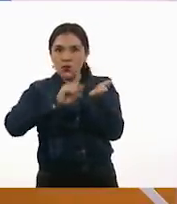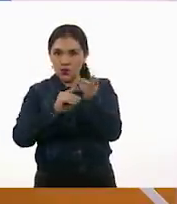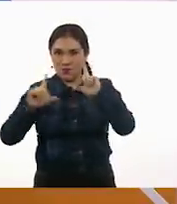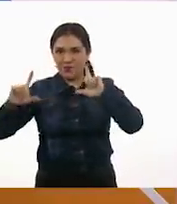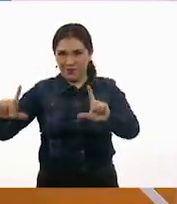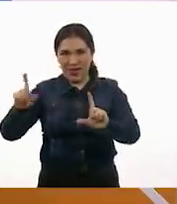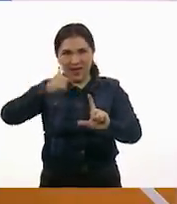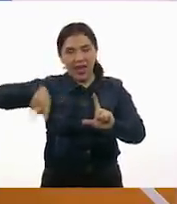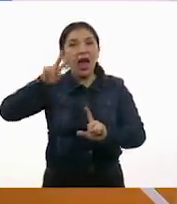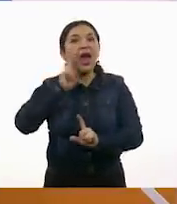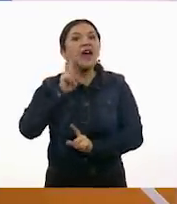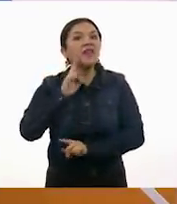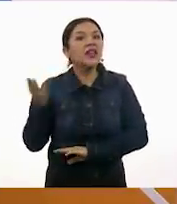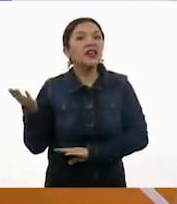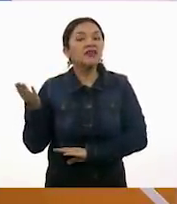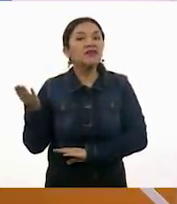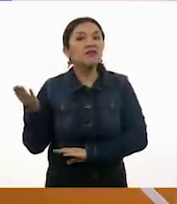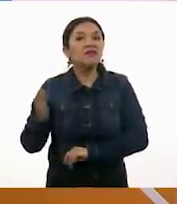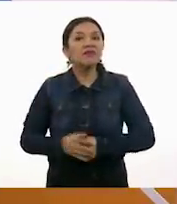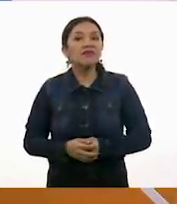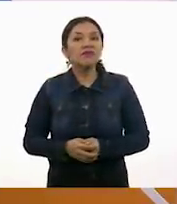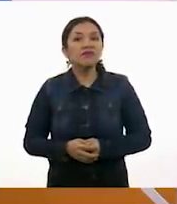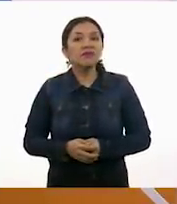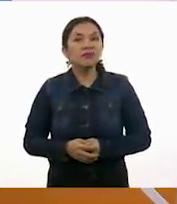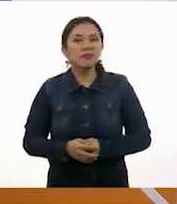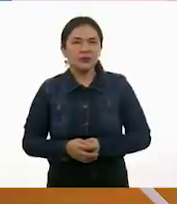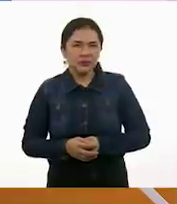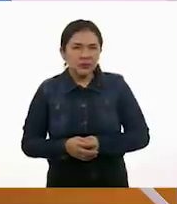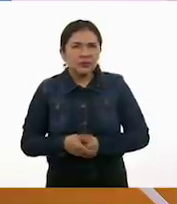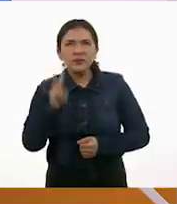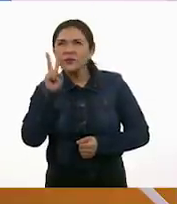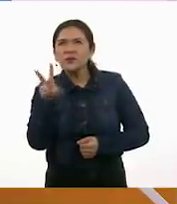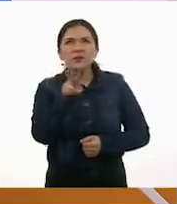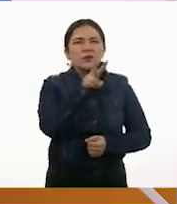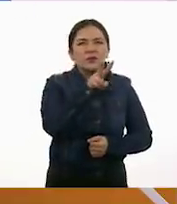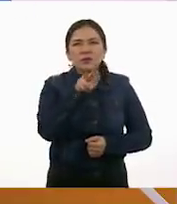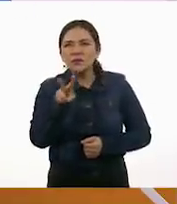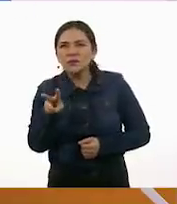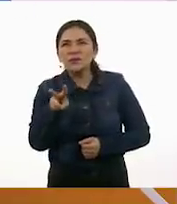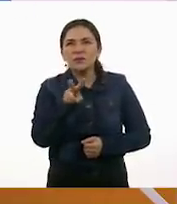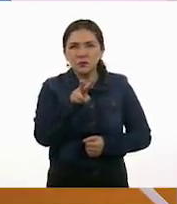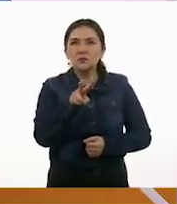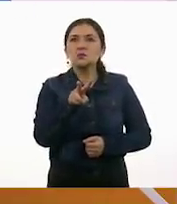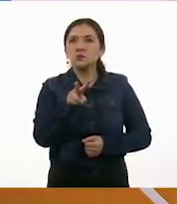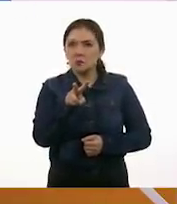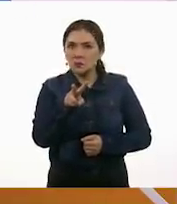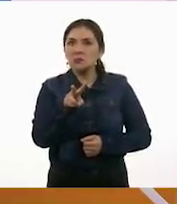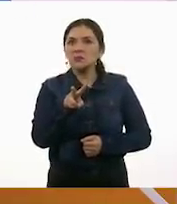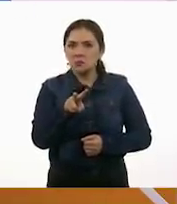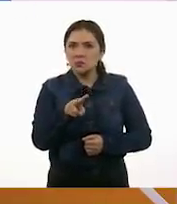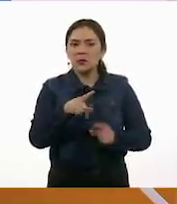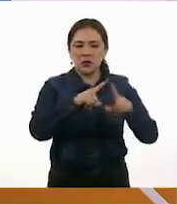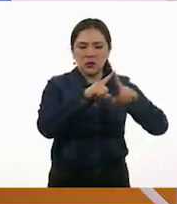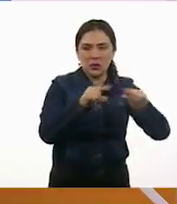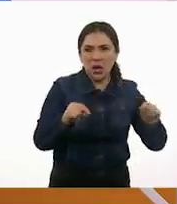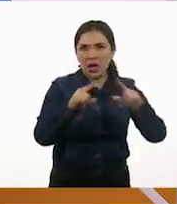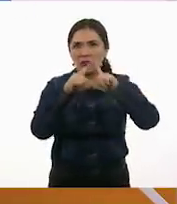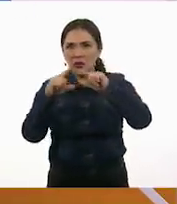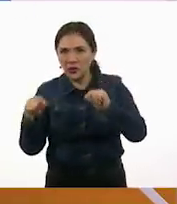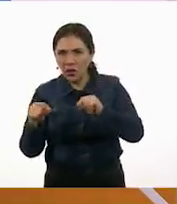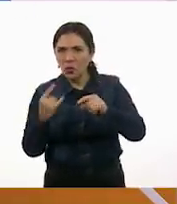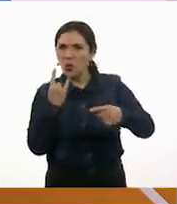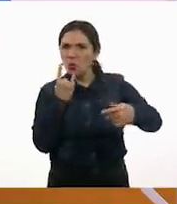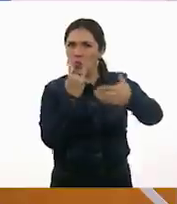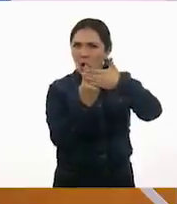armó Alexia. Vamos a ver. Y sí tiene efectivamente las piezas que son los dos triángulos, el